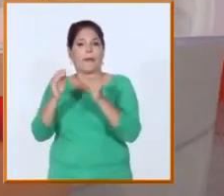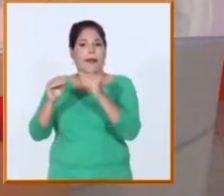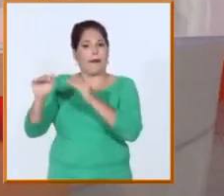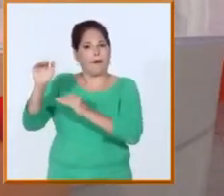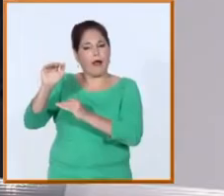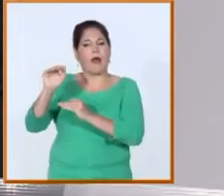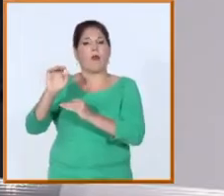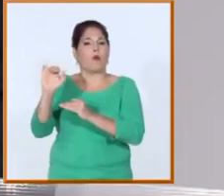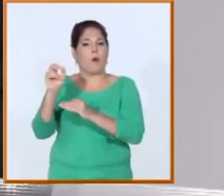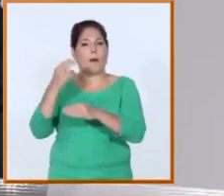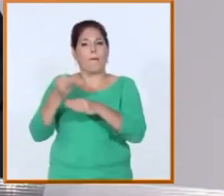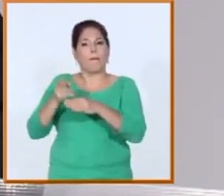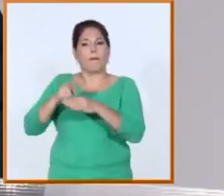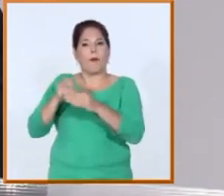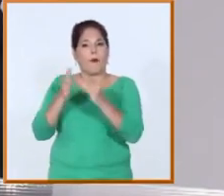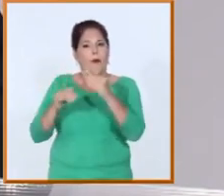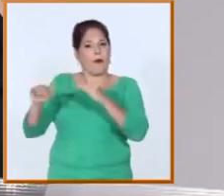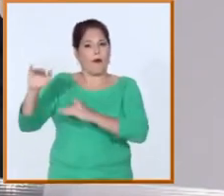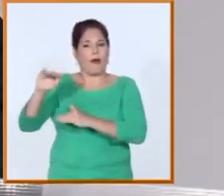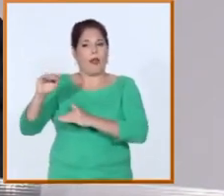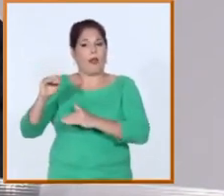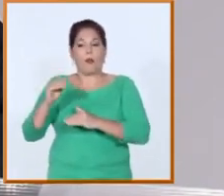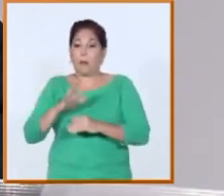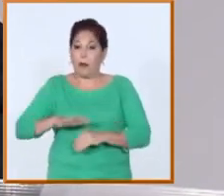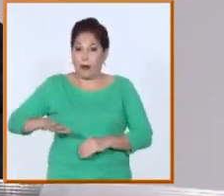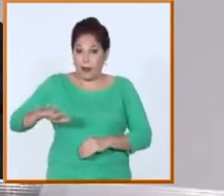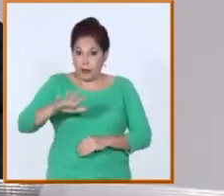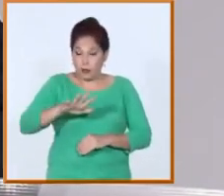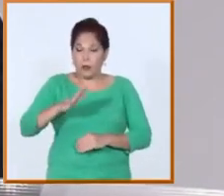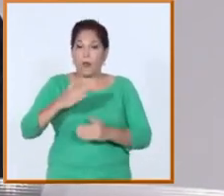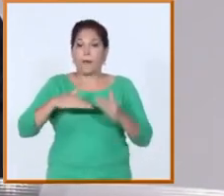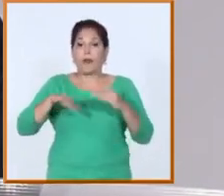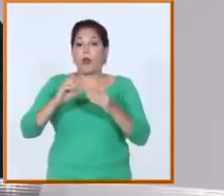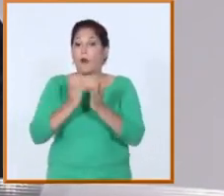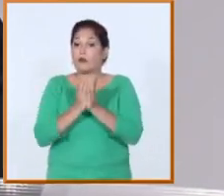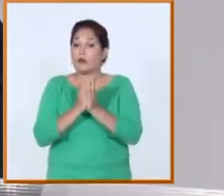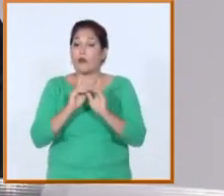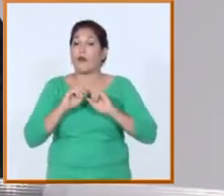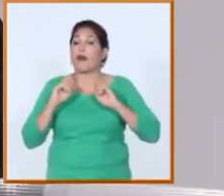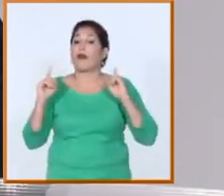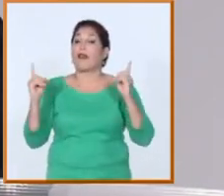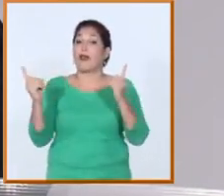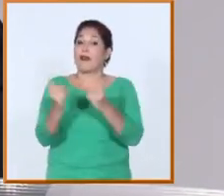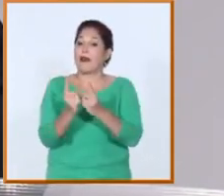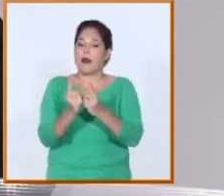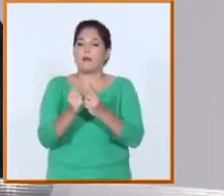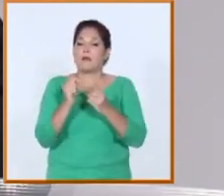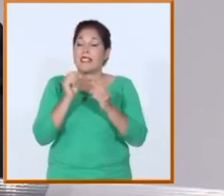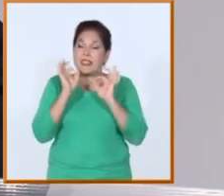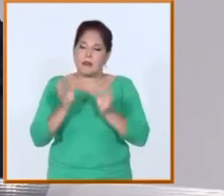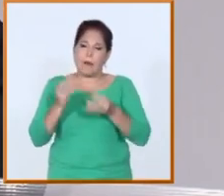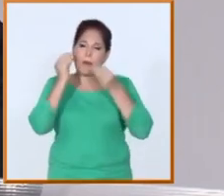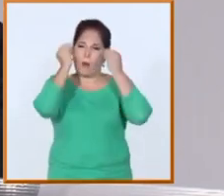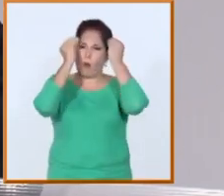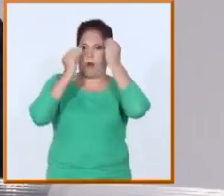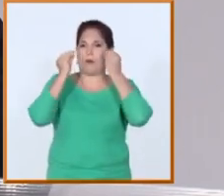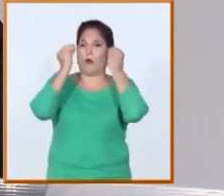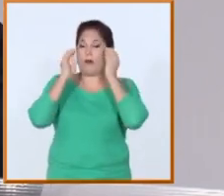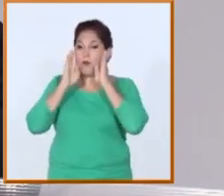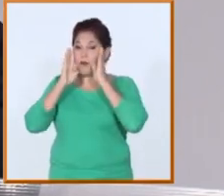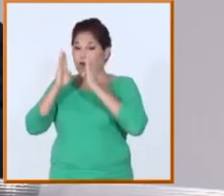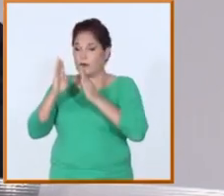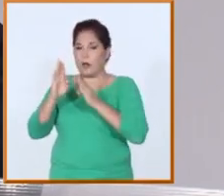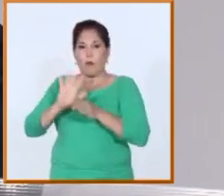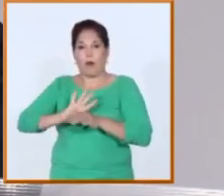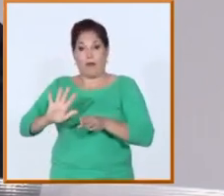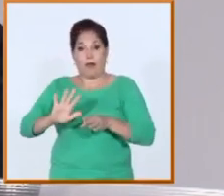Efectivamente. Para la educación superior cubana para la educación sistema educativo en general siempre ha sido una preocupación y una ocupación que los